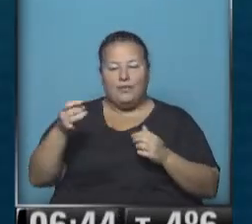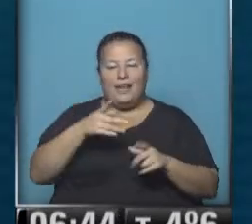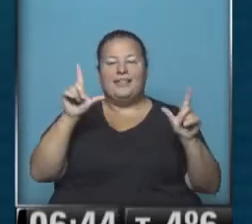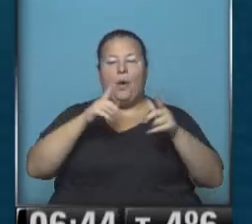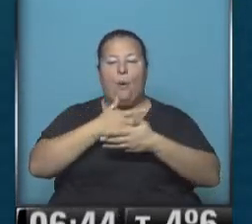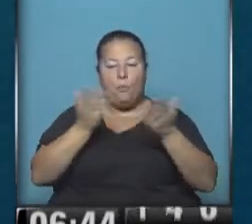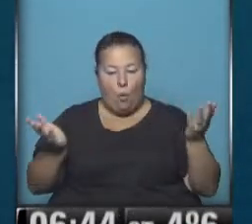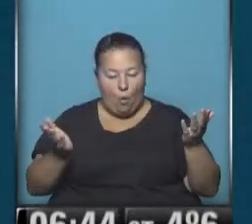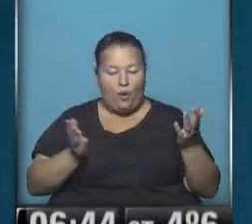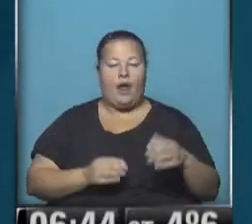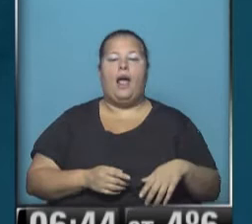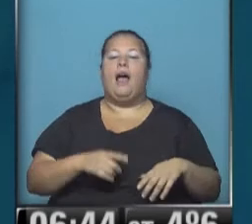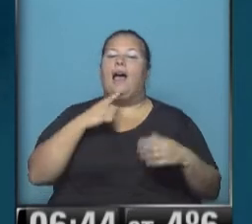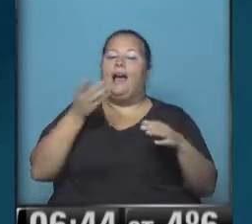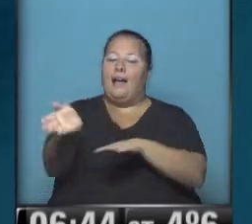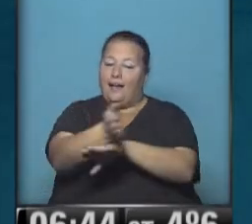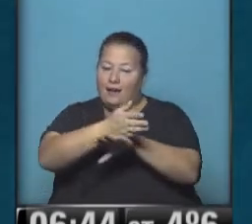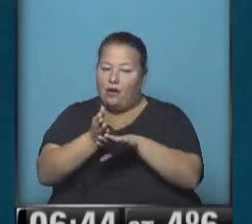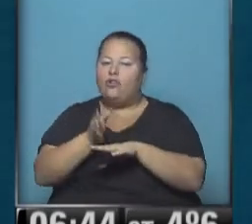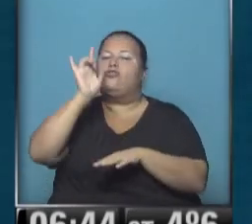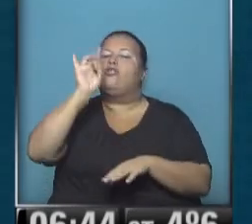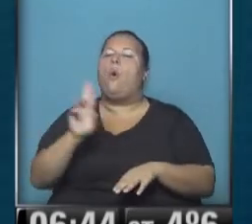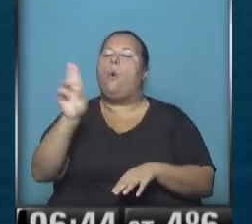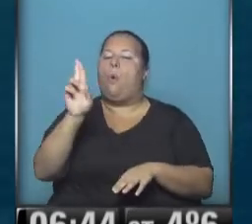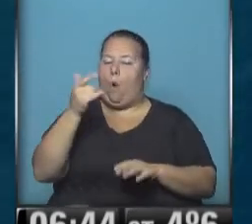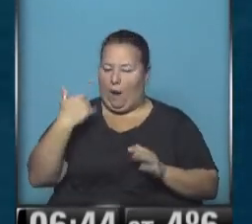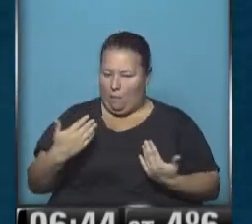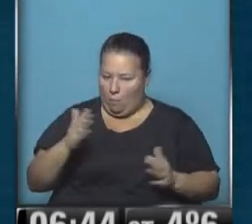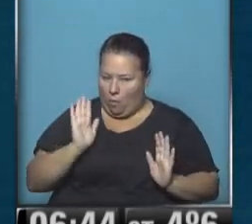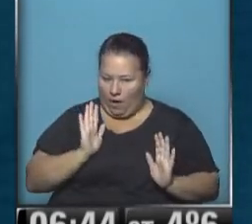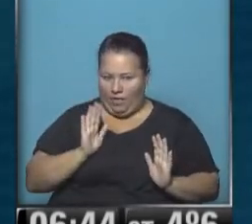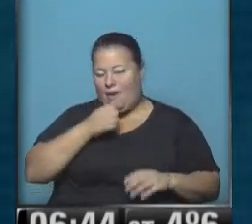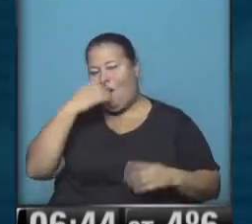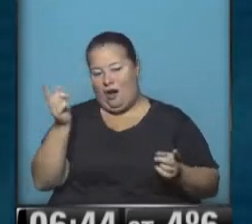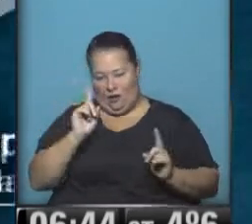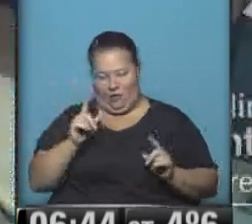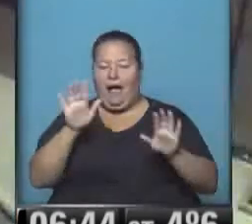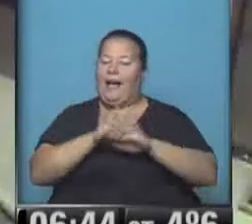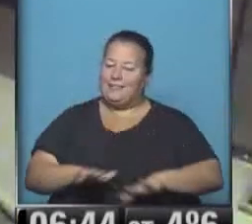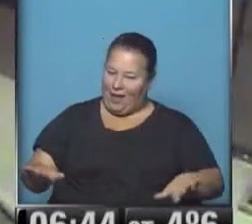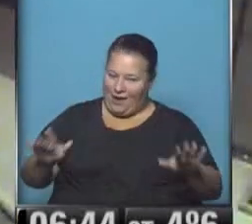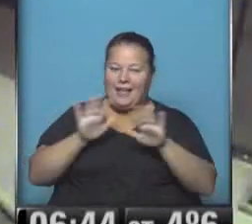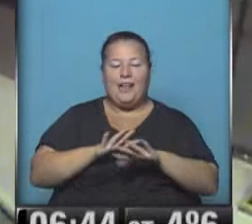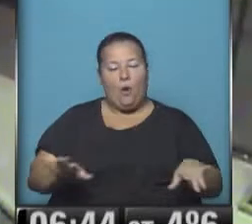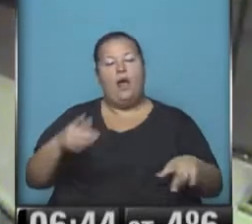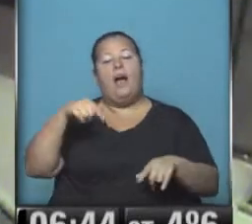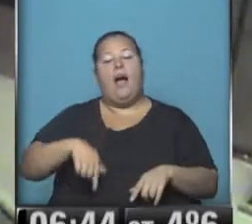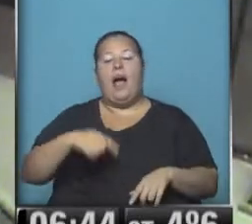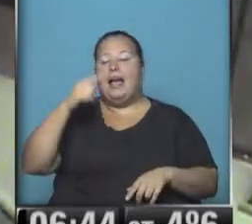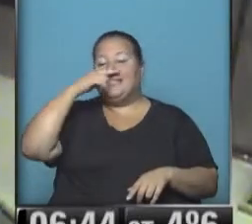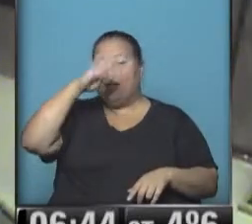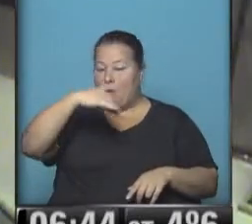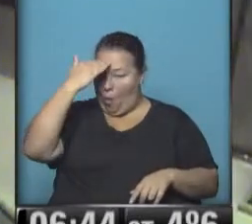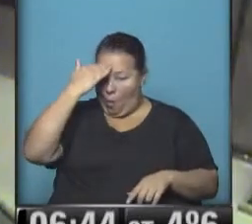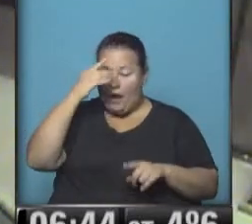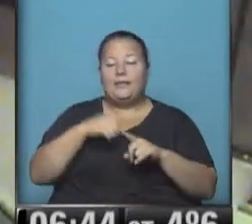Pública. Estaciones siempre, solo en los lugares habilitados. Hasta luego. Hasta luego, Hugo, son las 6.44,